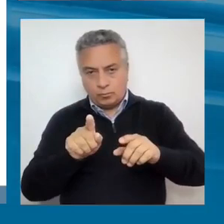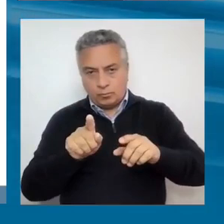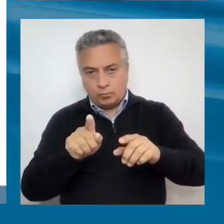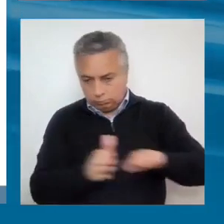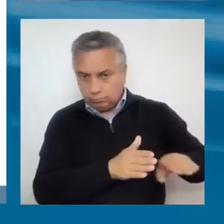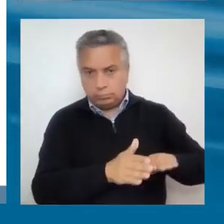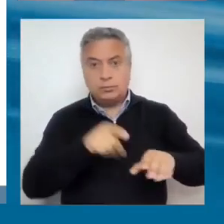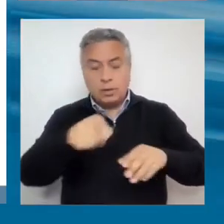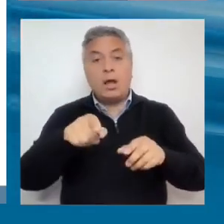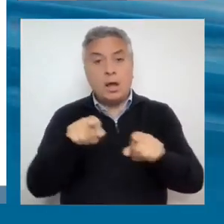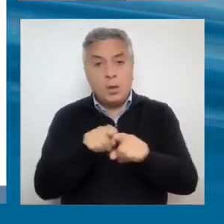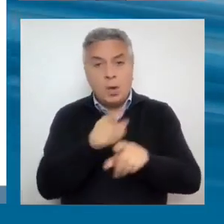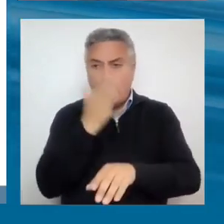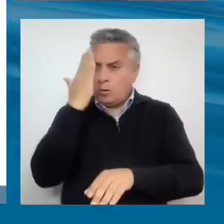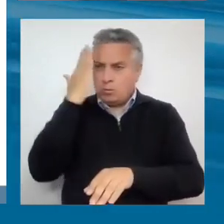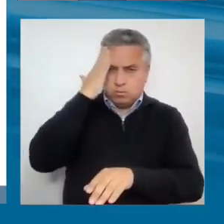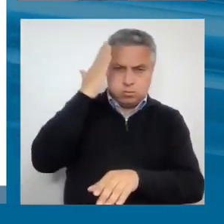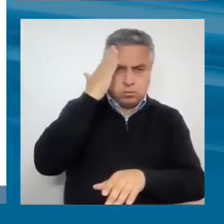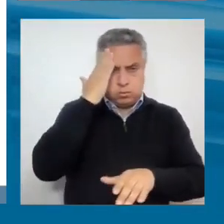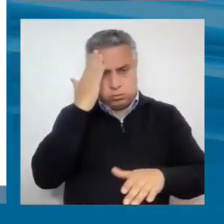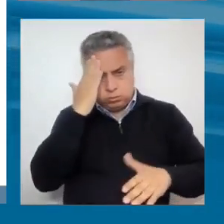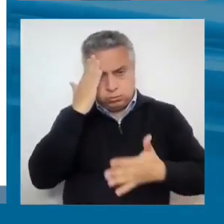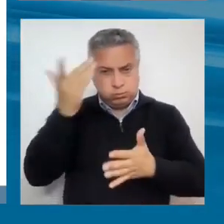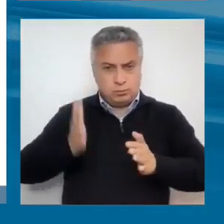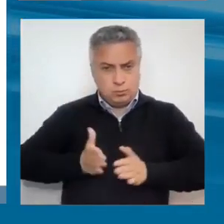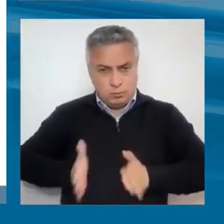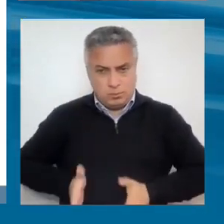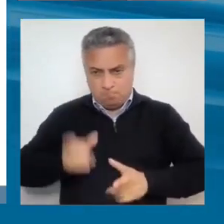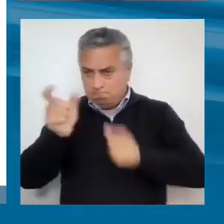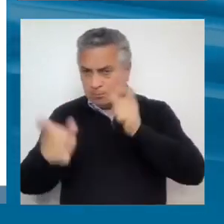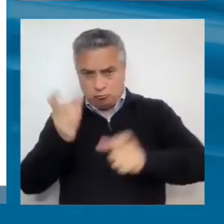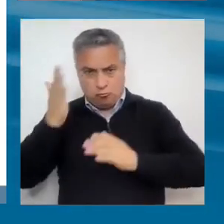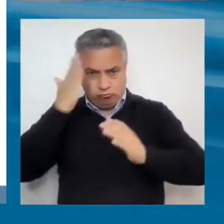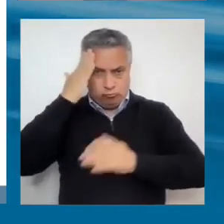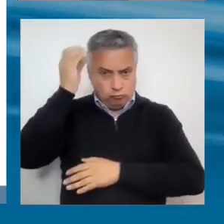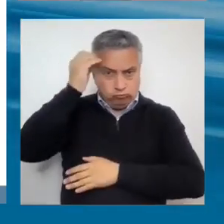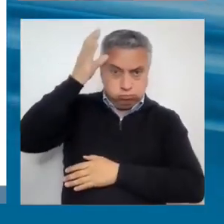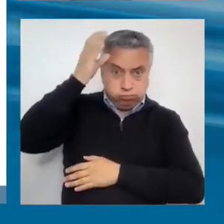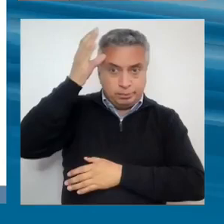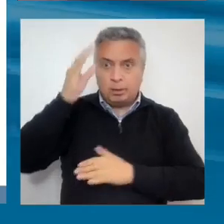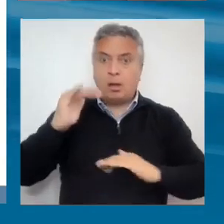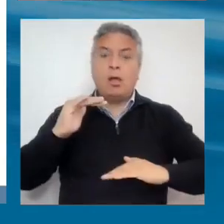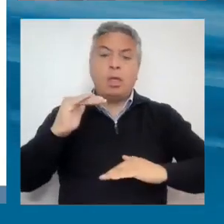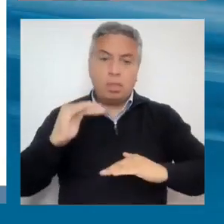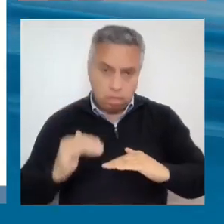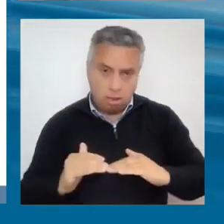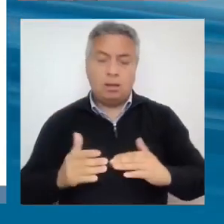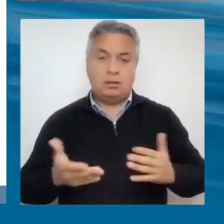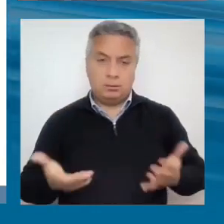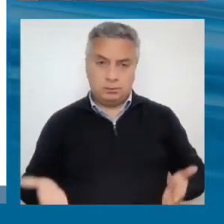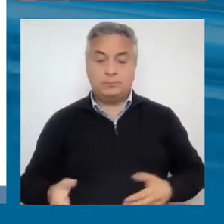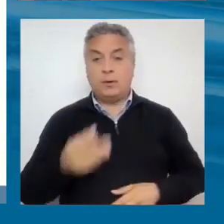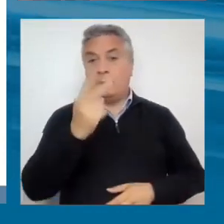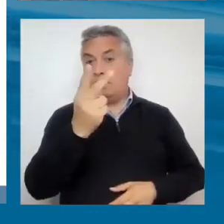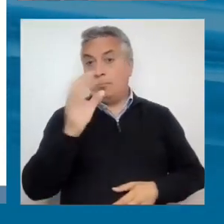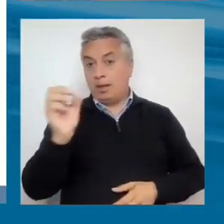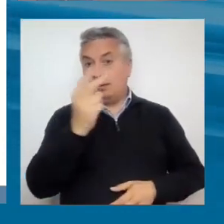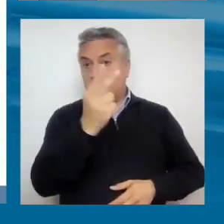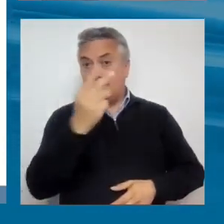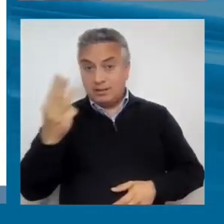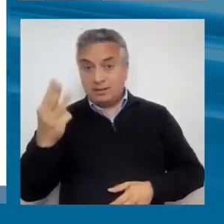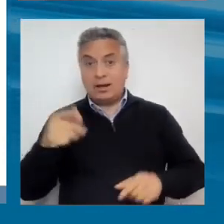y la capacitación requerida. Uno de los datos que tenemos es que en el 2023 la productividad laboral promedio en dólares